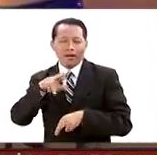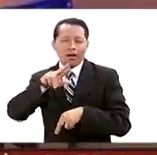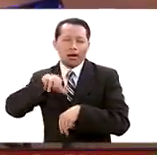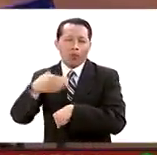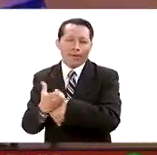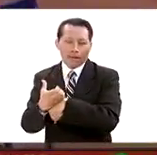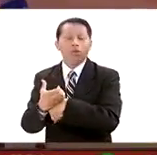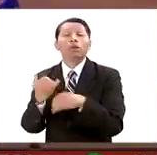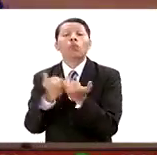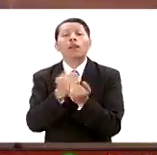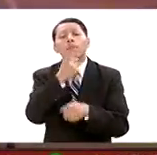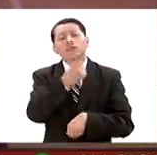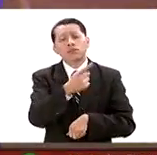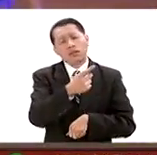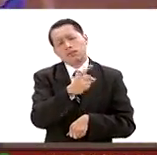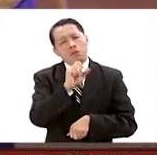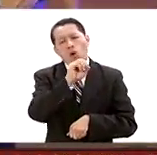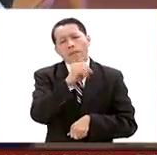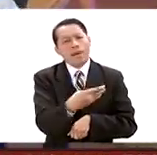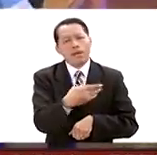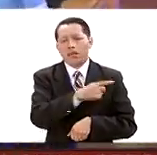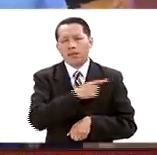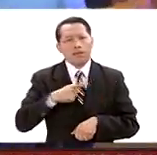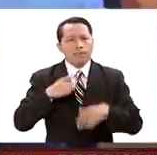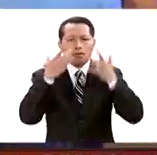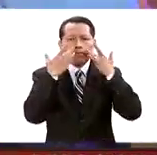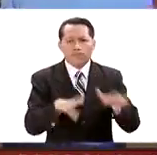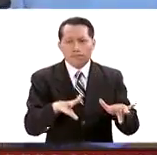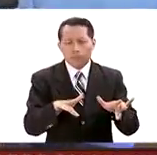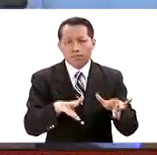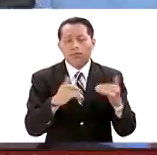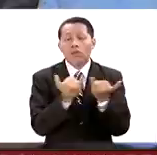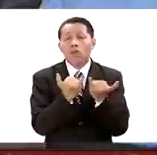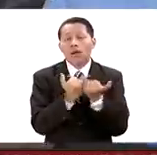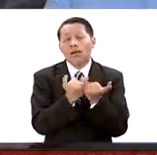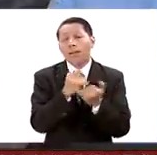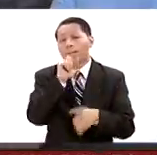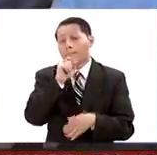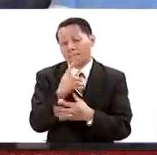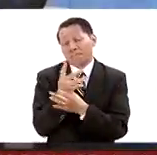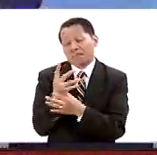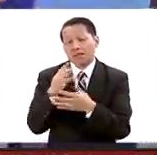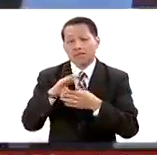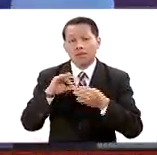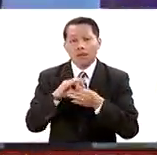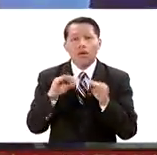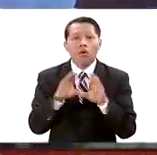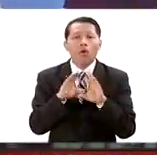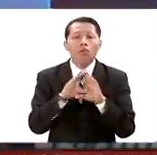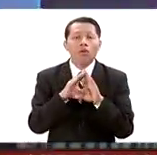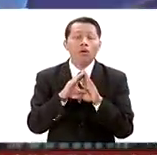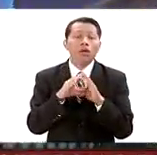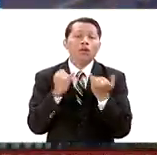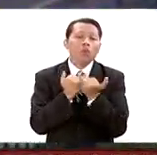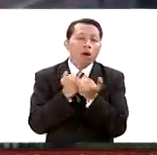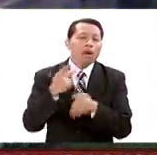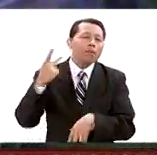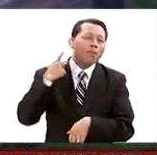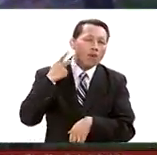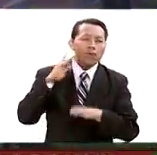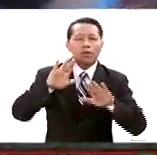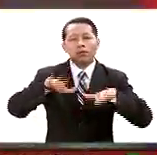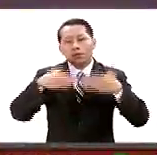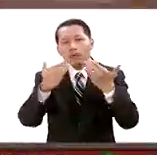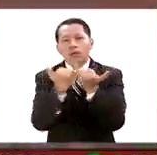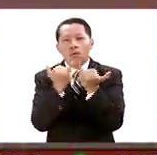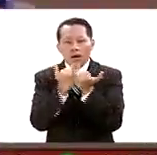Barack Obama, culpándolo de esta tragedia y de la debilidad, así lo opuso de su política exterior y de combate a